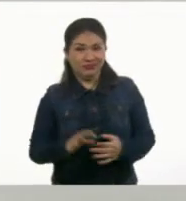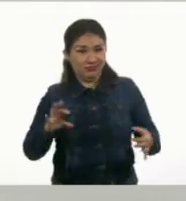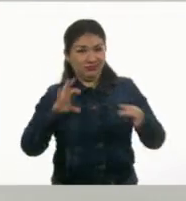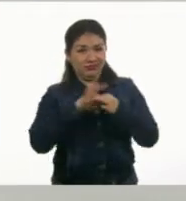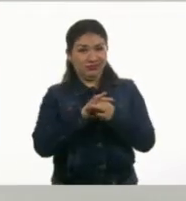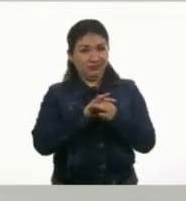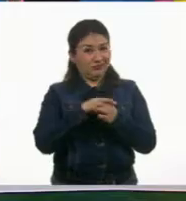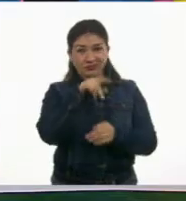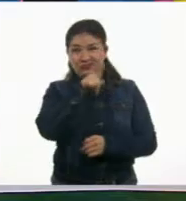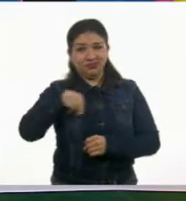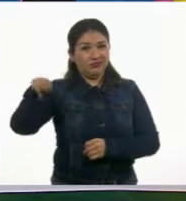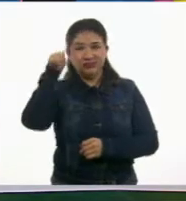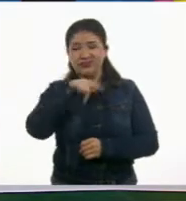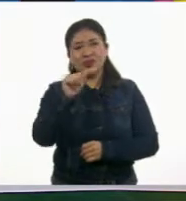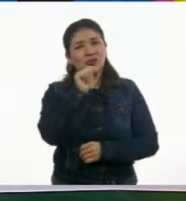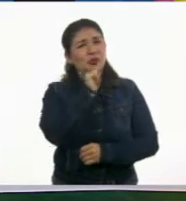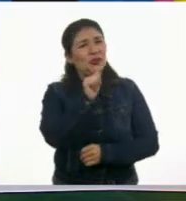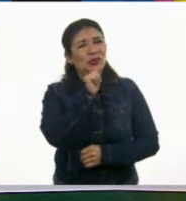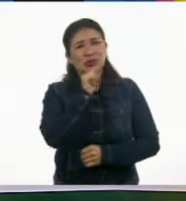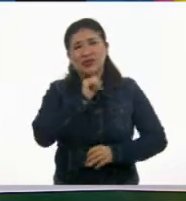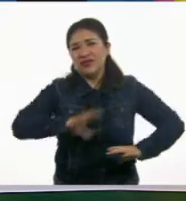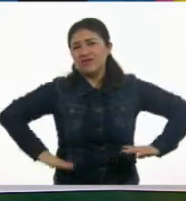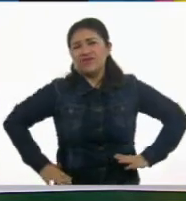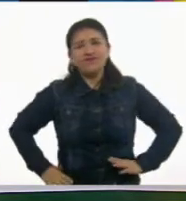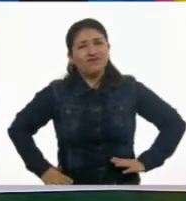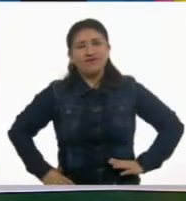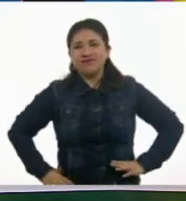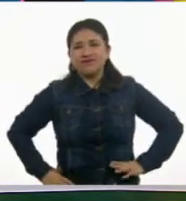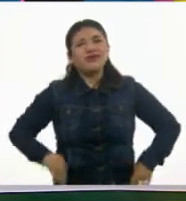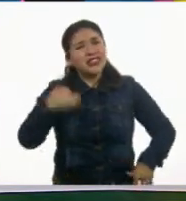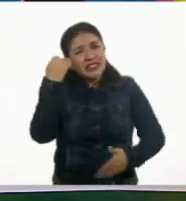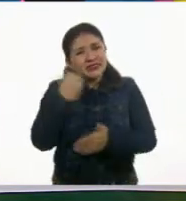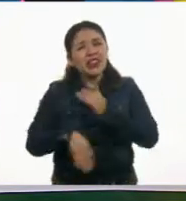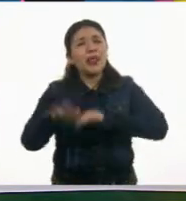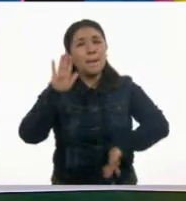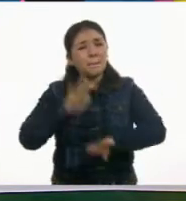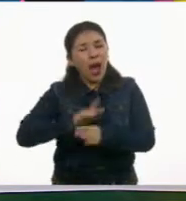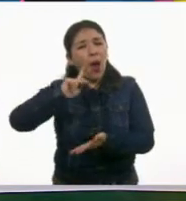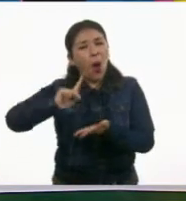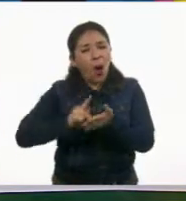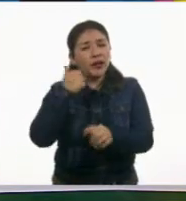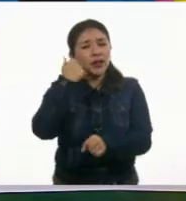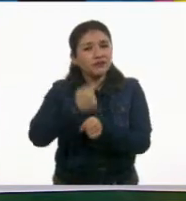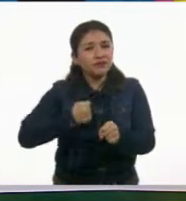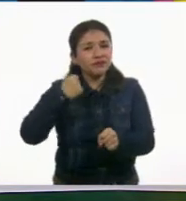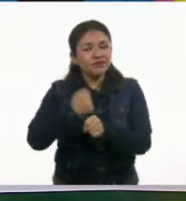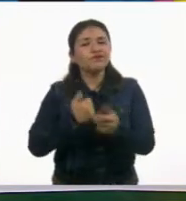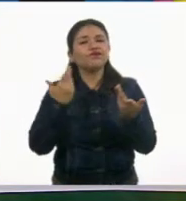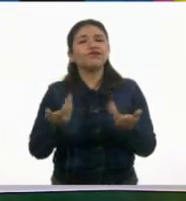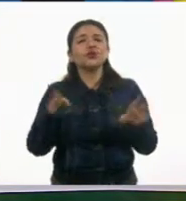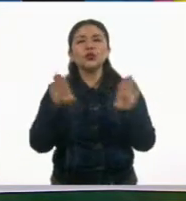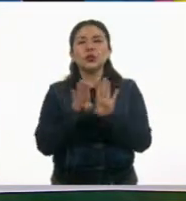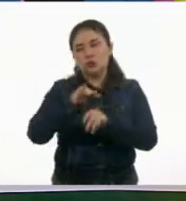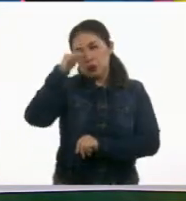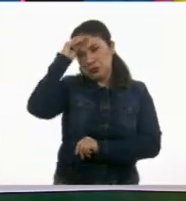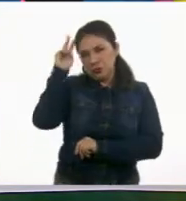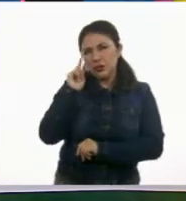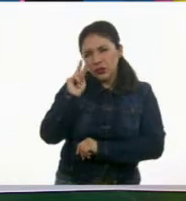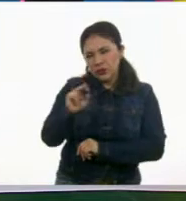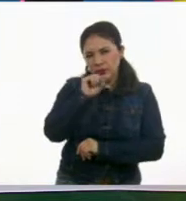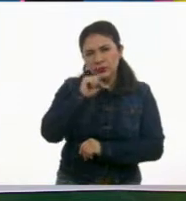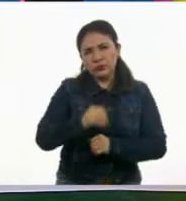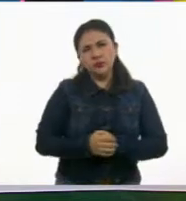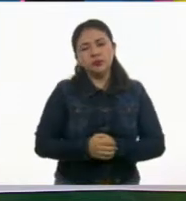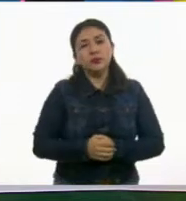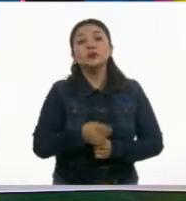queramos, ¿verdad? Antoine de Saint-Experie. Muy bien. Ahora vamos a ver, ¿dónde entramos? Vamos a verlo a detalle. Dice,